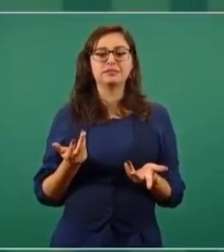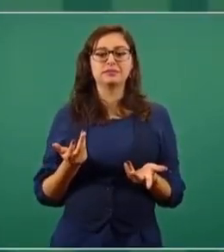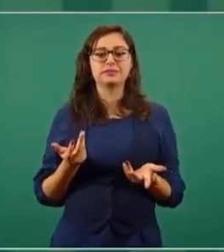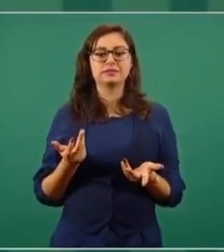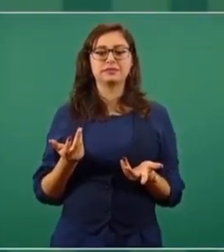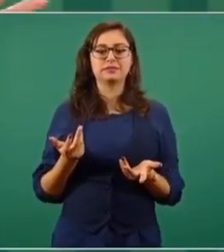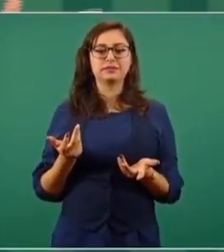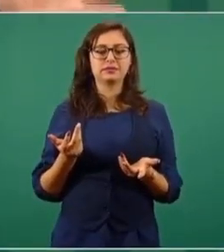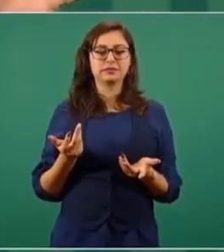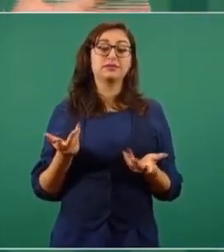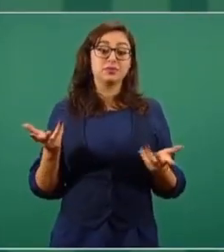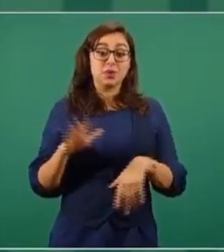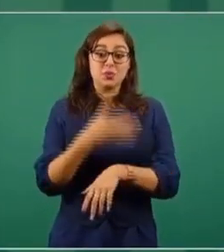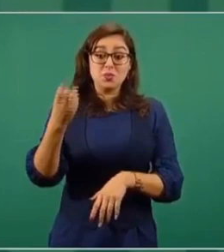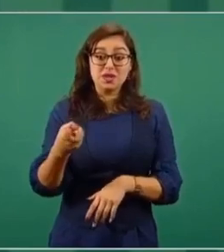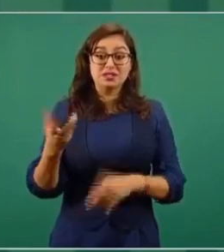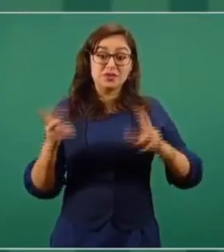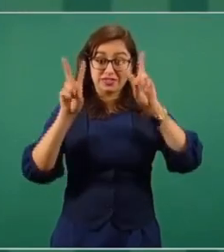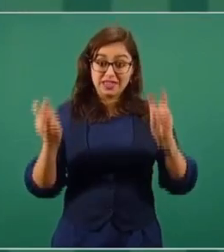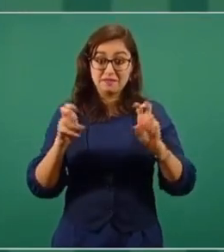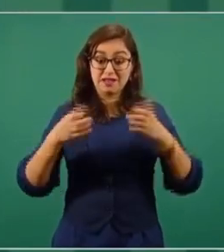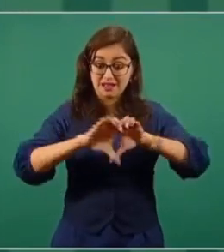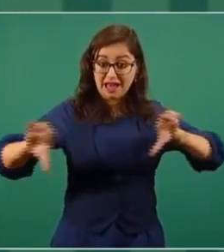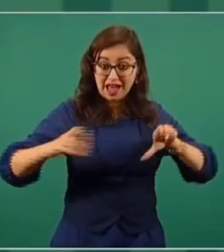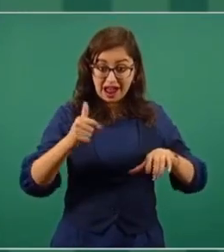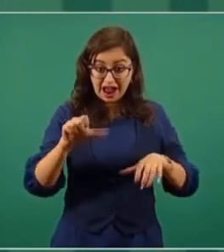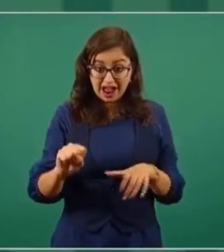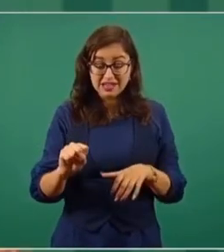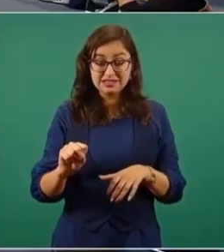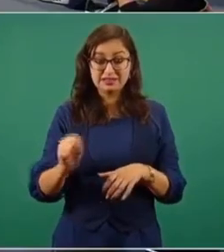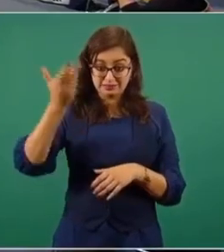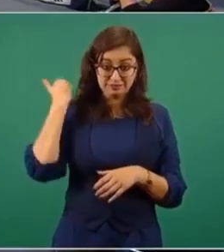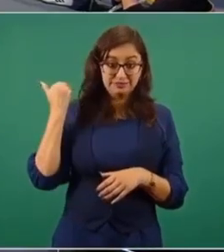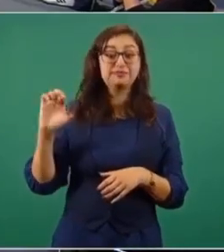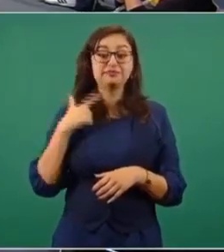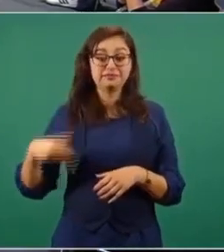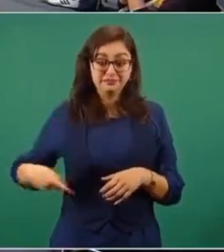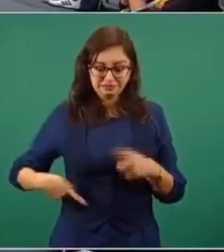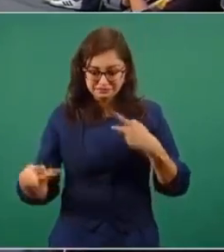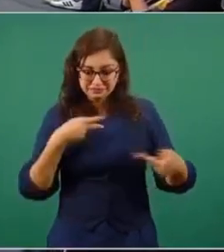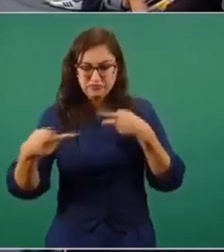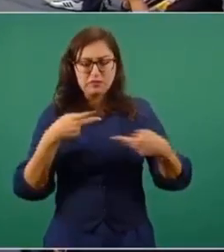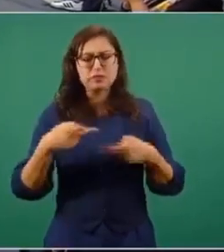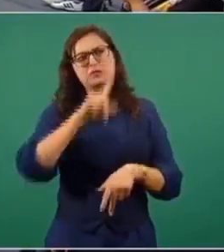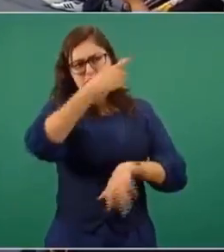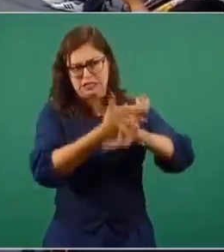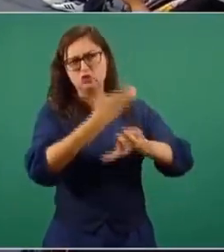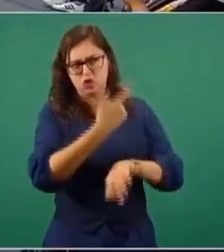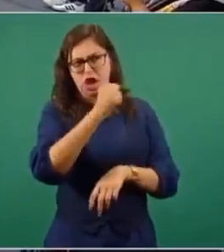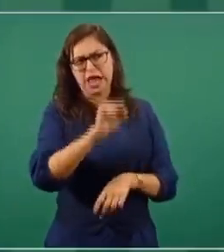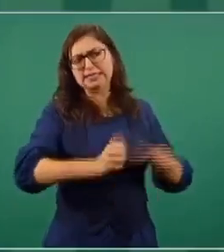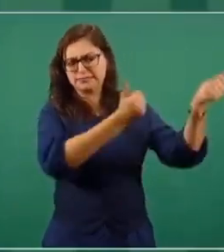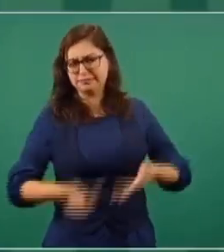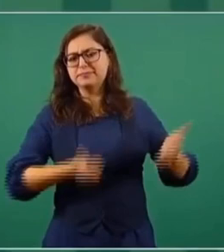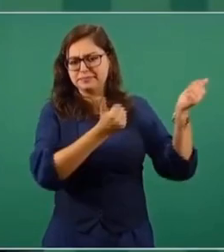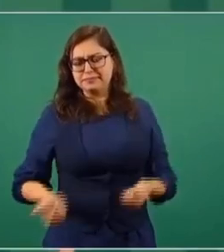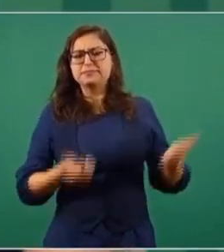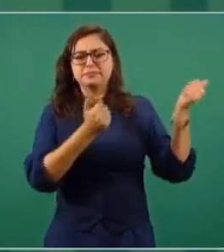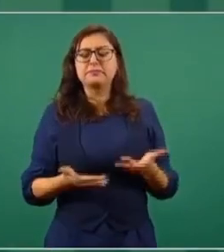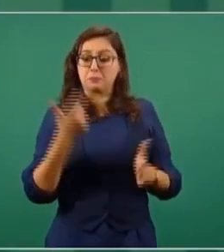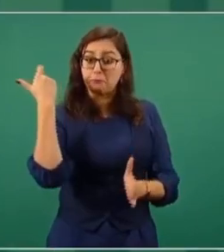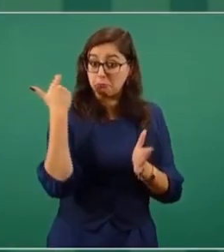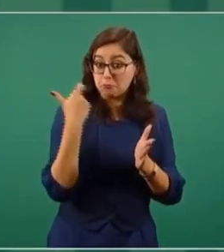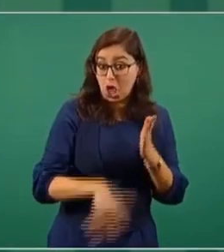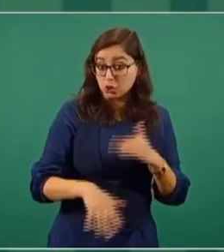Se pensaba, por eso fue el plan de los gasoductos, de que era mejor traer el gas de Estados Unidos, por los buenos